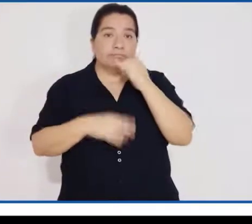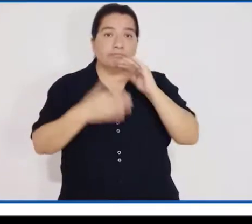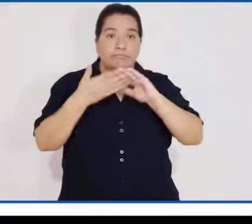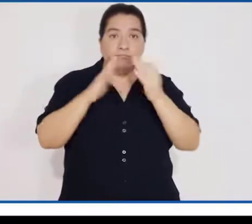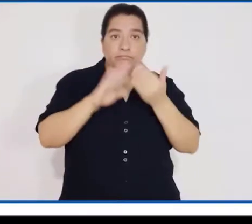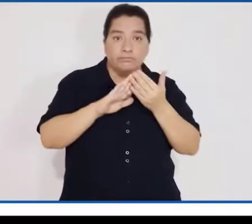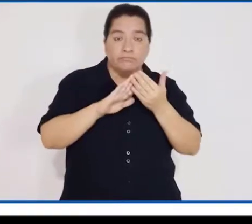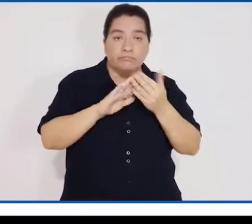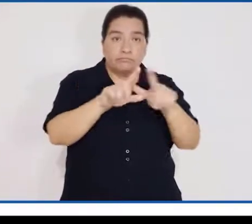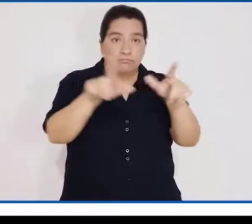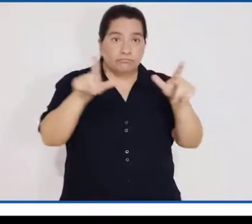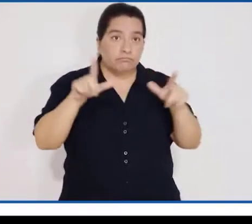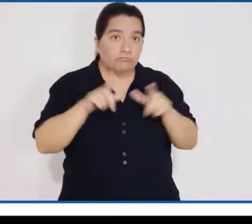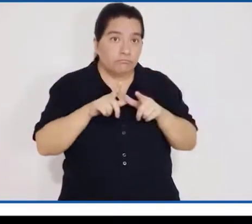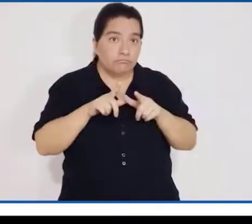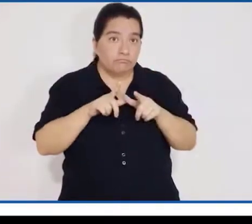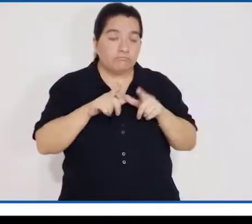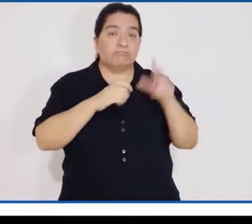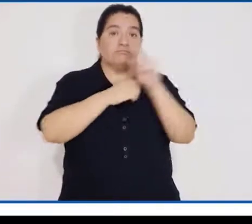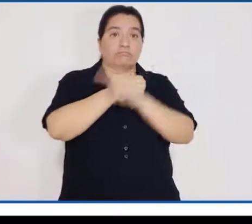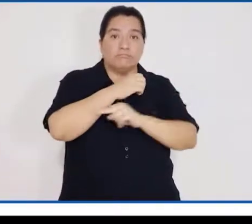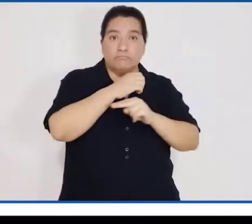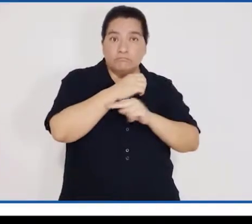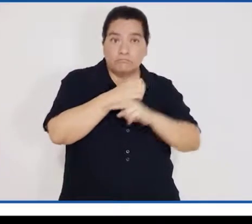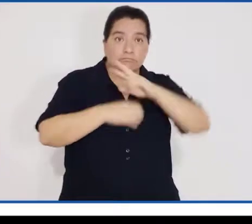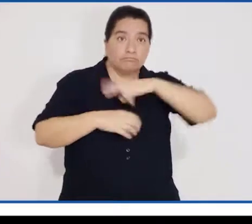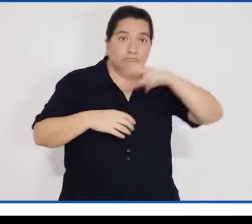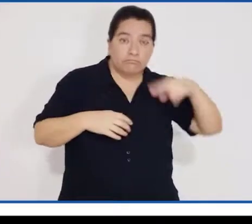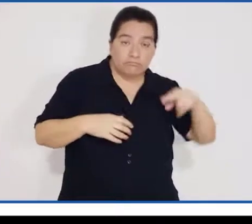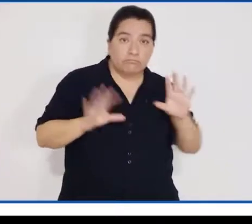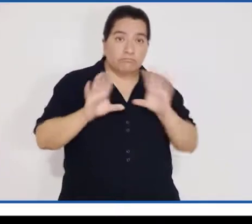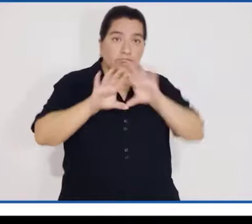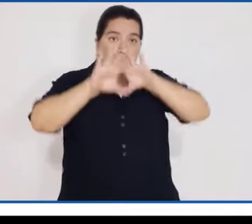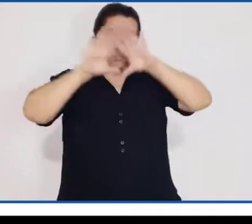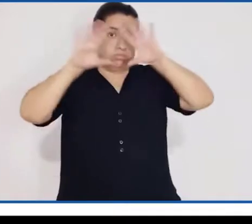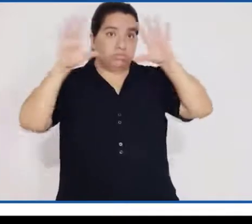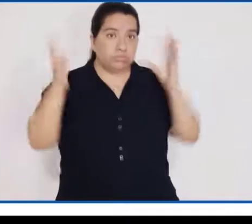local, regional, nacional y global.